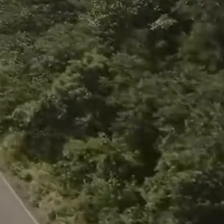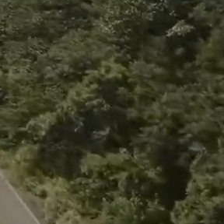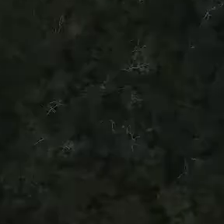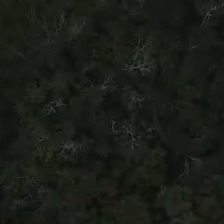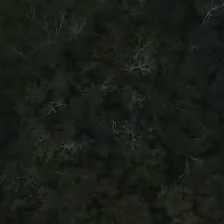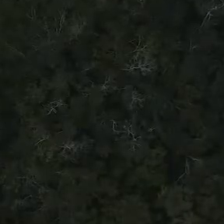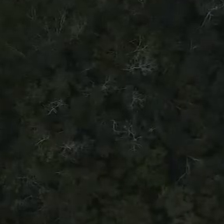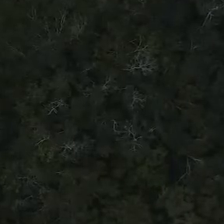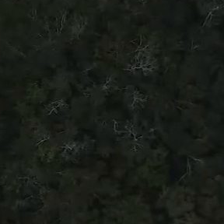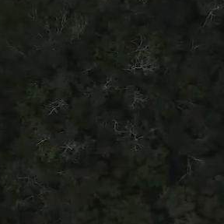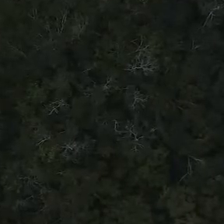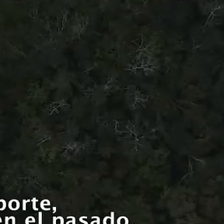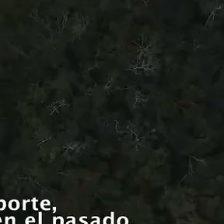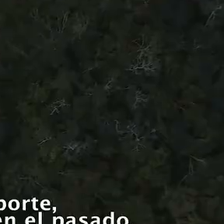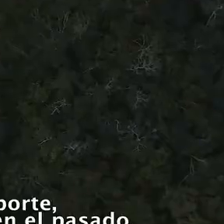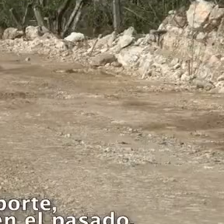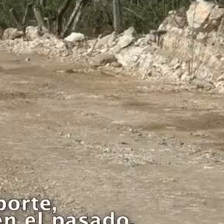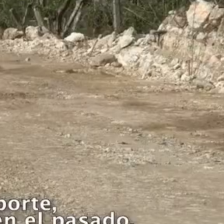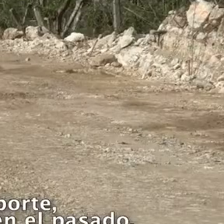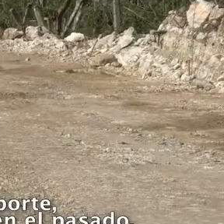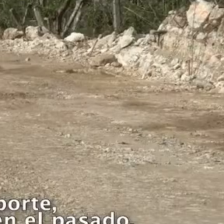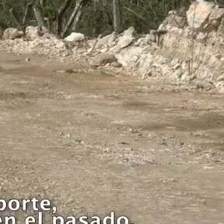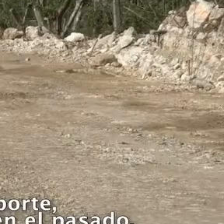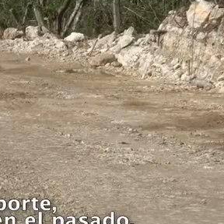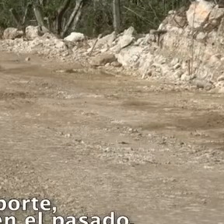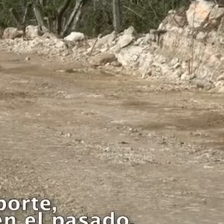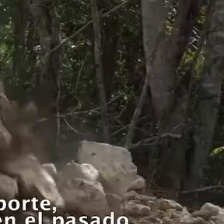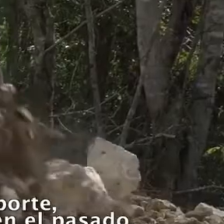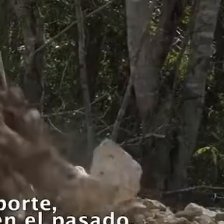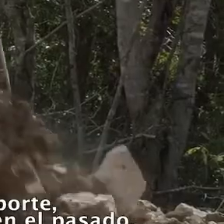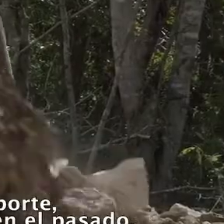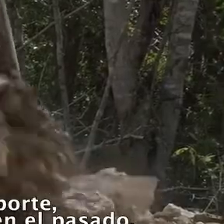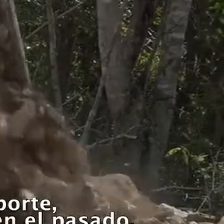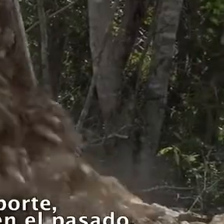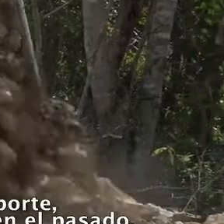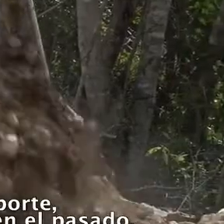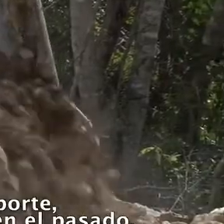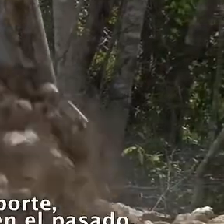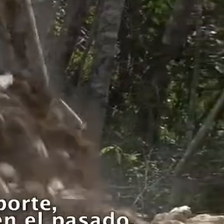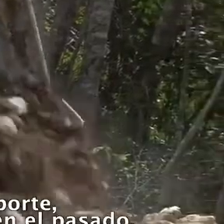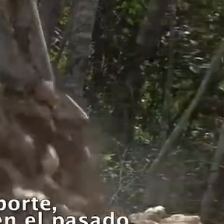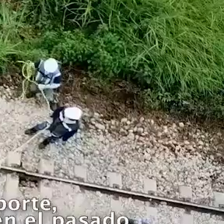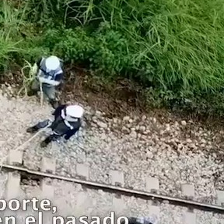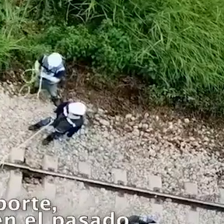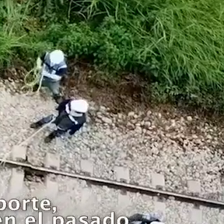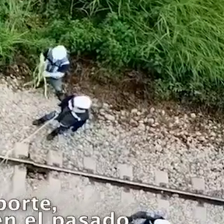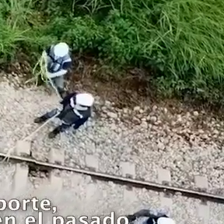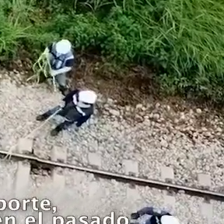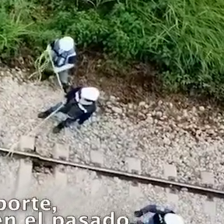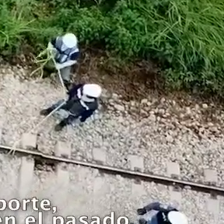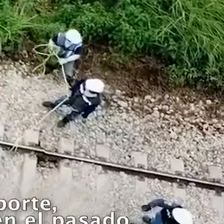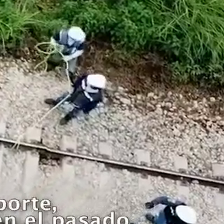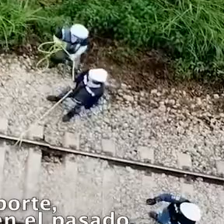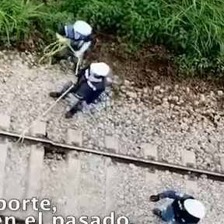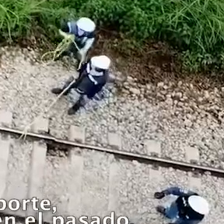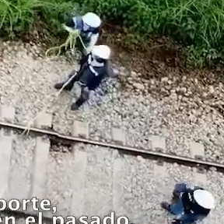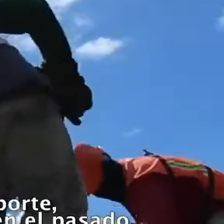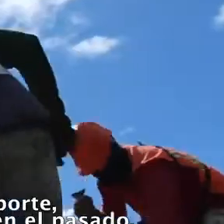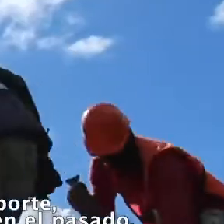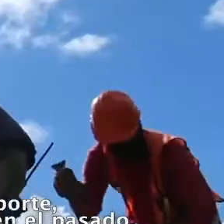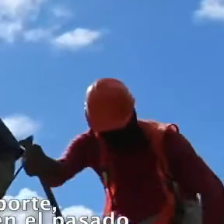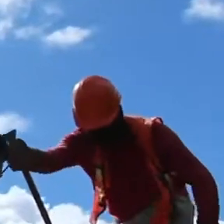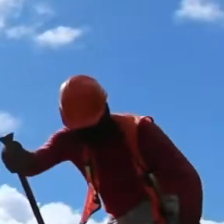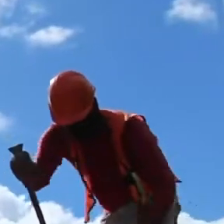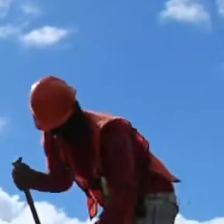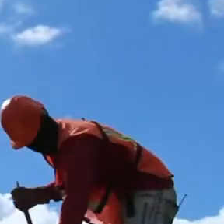21 metros. El tren Maya no solo es una nueva opción de transporte, sino que viene a mejorar la infraestructura ya construida en el